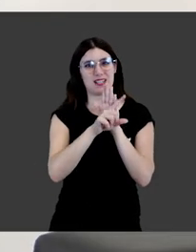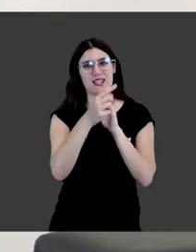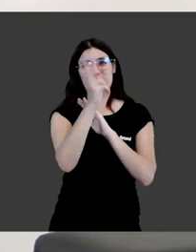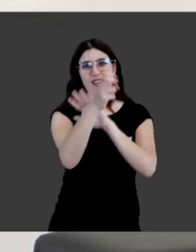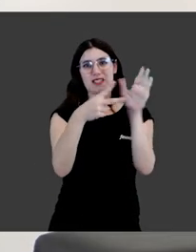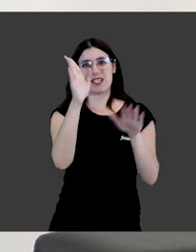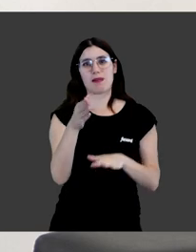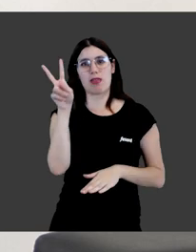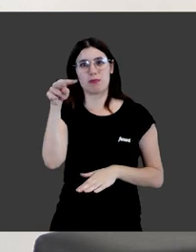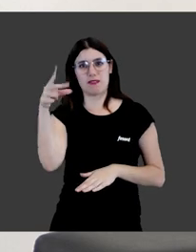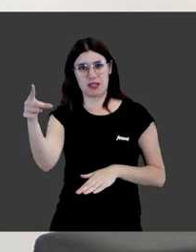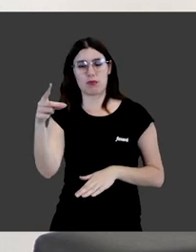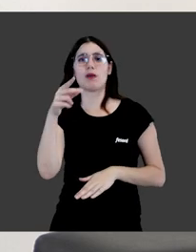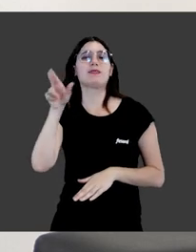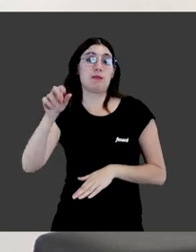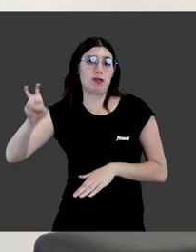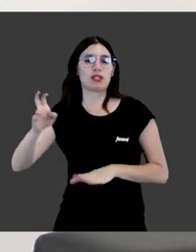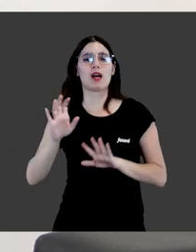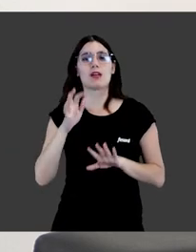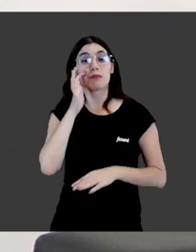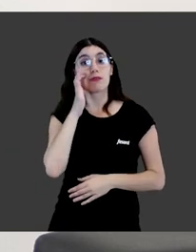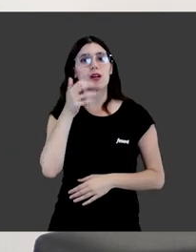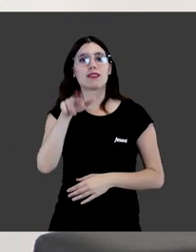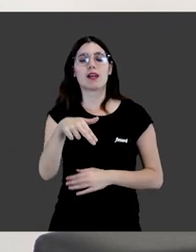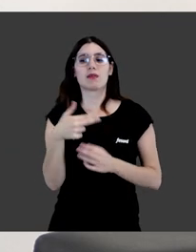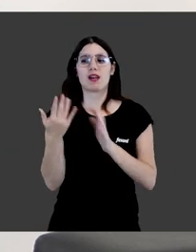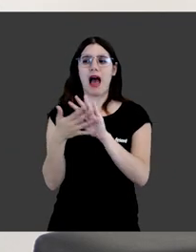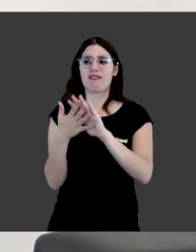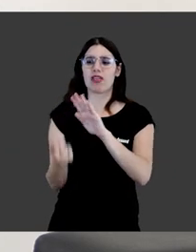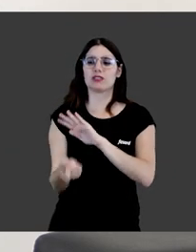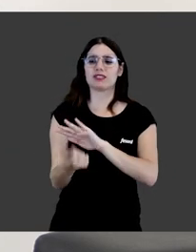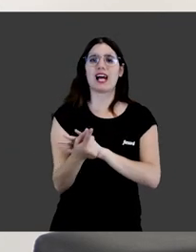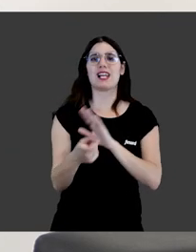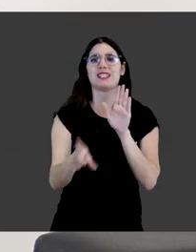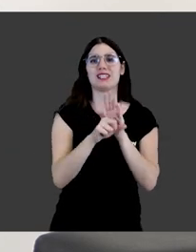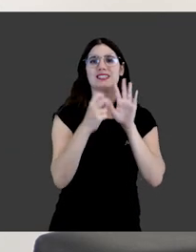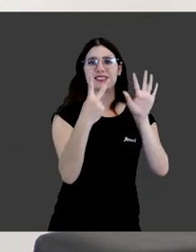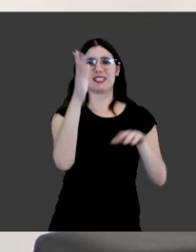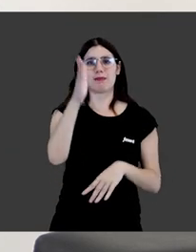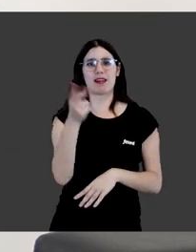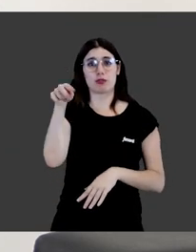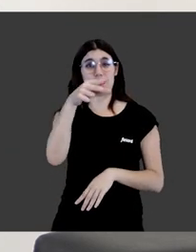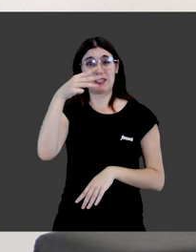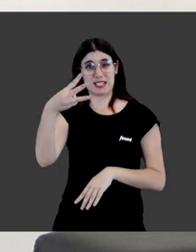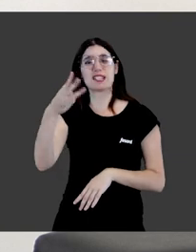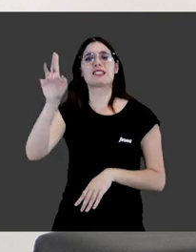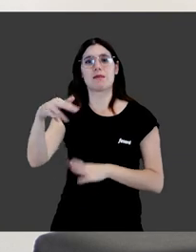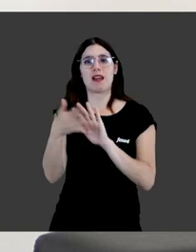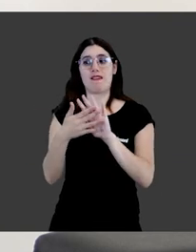todo, pero no solo, de la Ley 17 barra 2021. Pero ha surgido también, a lo largo de la conversación, otra ley, la Ley 7